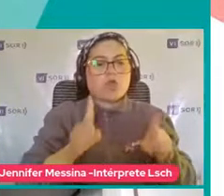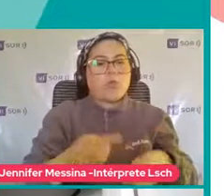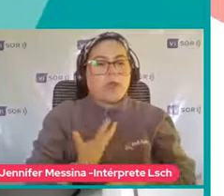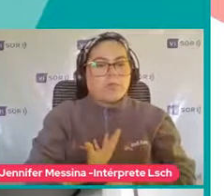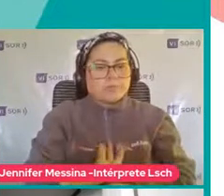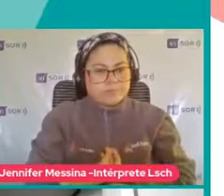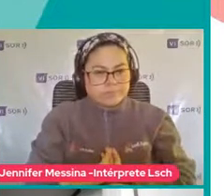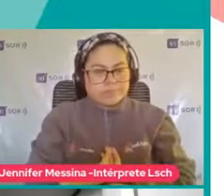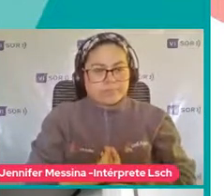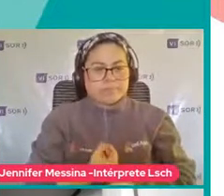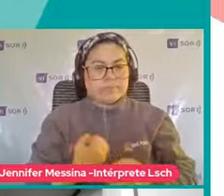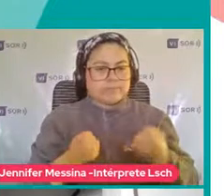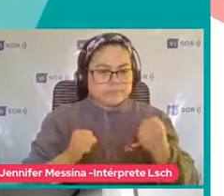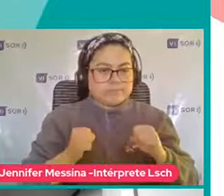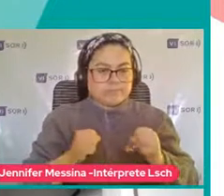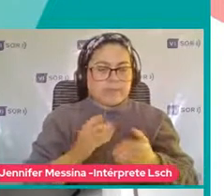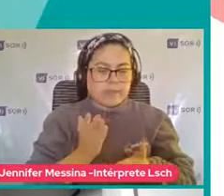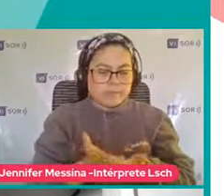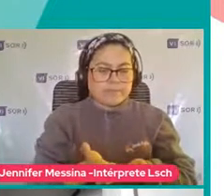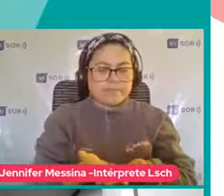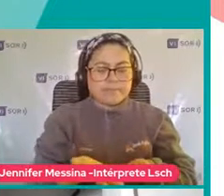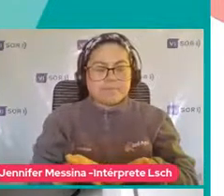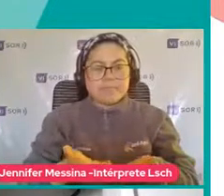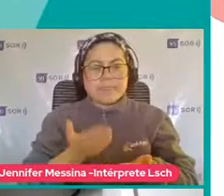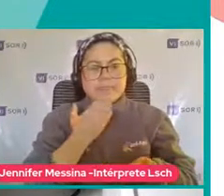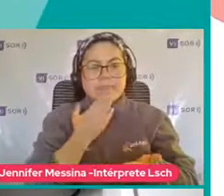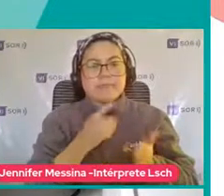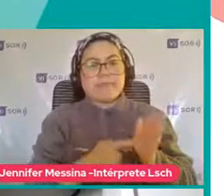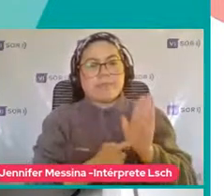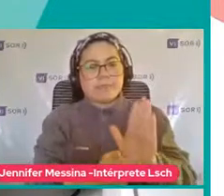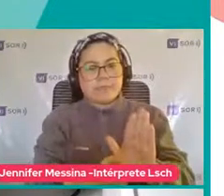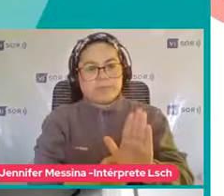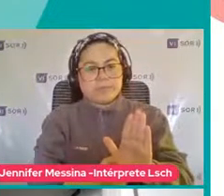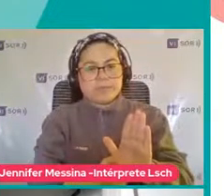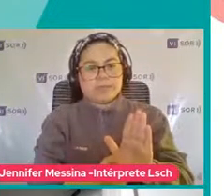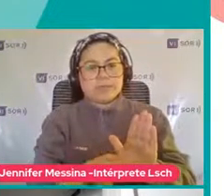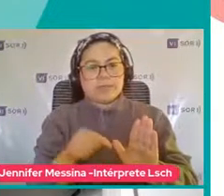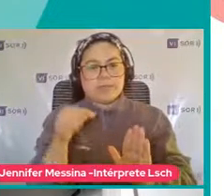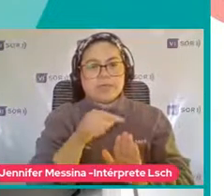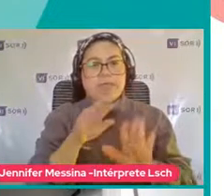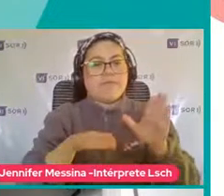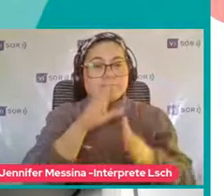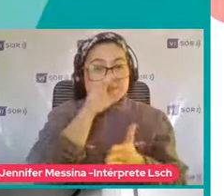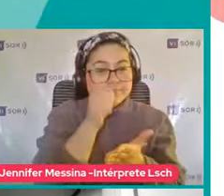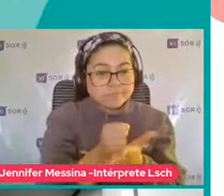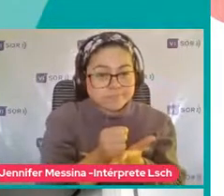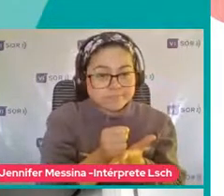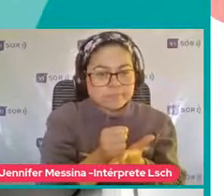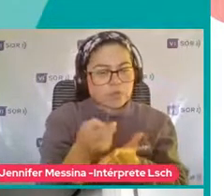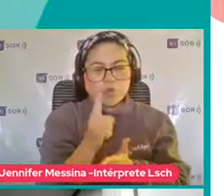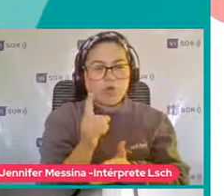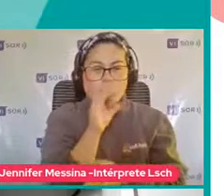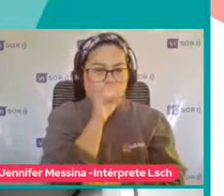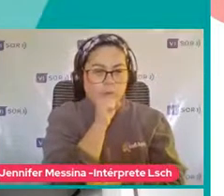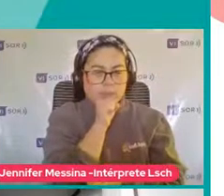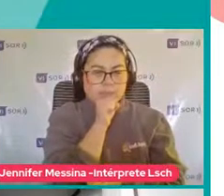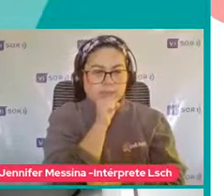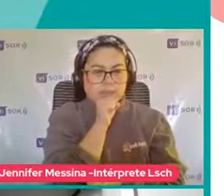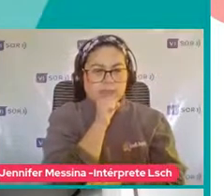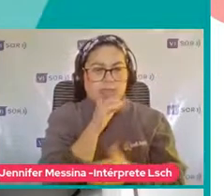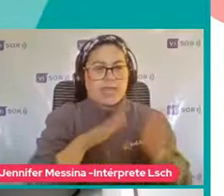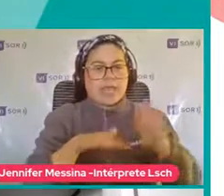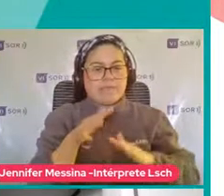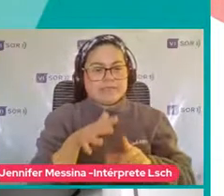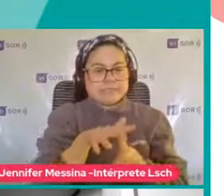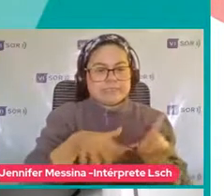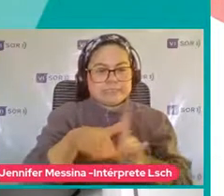También Se presenta Baja tolerancia A la frustración En algunas Situaciones X Que les toca Enfrentar En